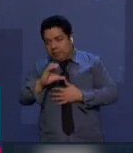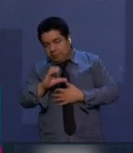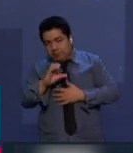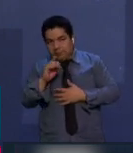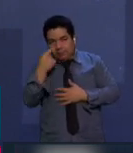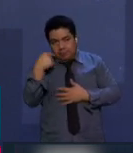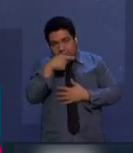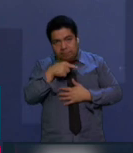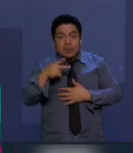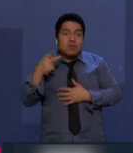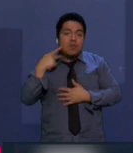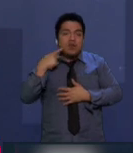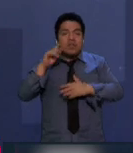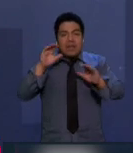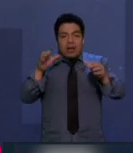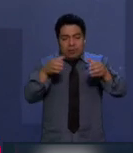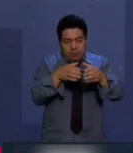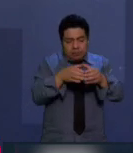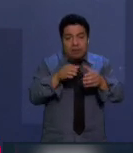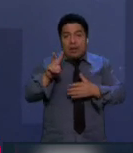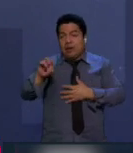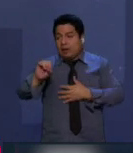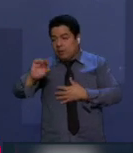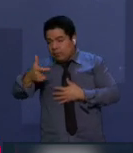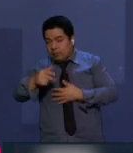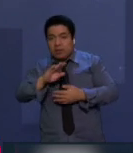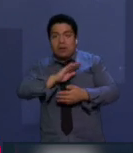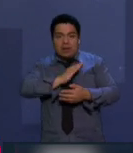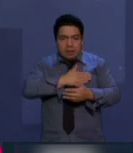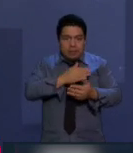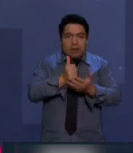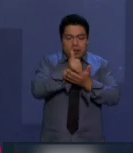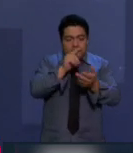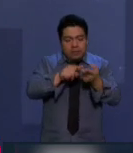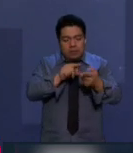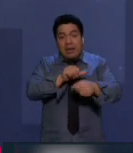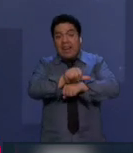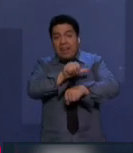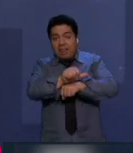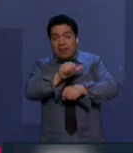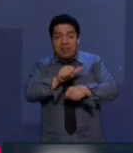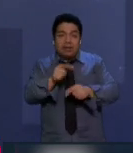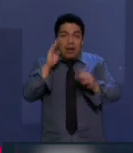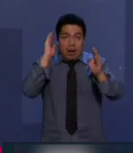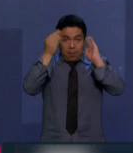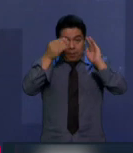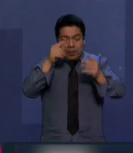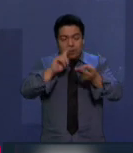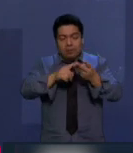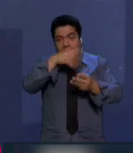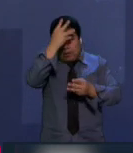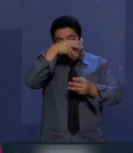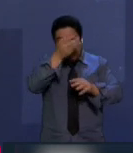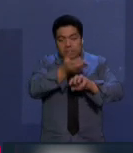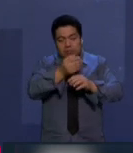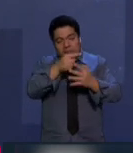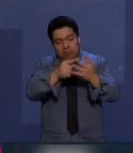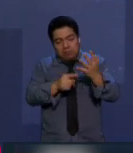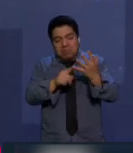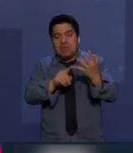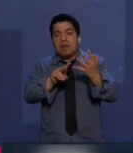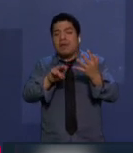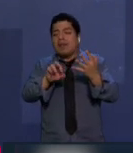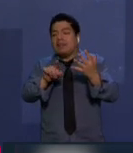Conservadora, que apoya a Vox en España, a Milei en Argentina, a Bolsonaro en Brasil, a Trump en Estados Unidos y a un tal Eduardo